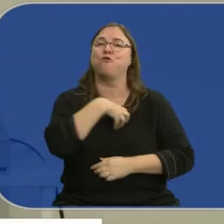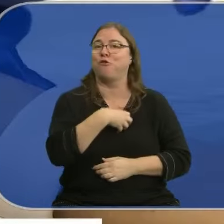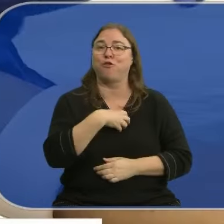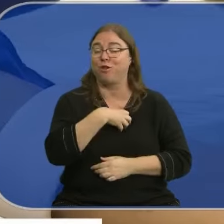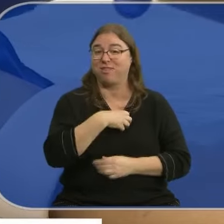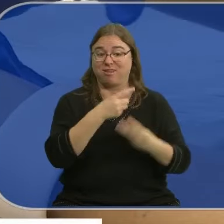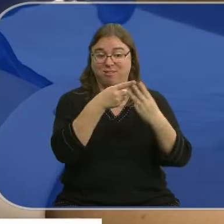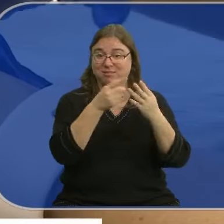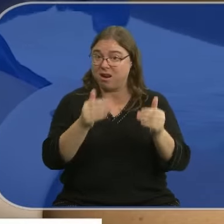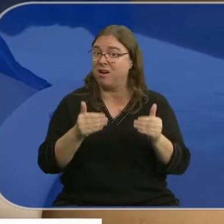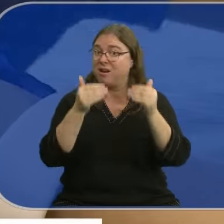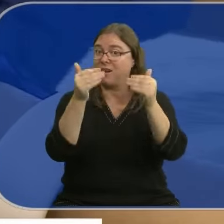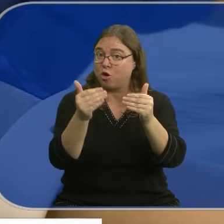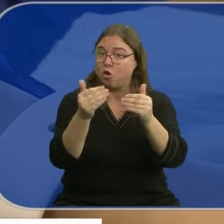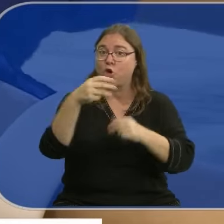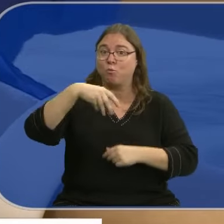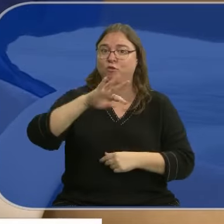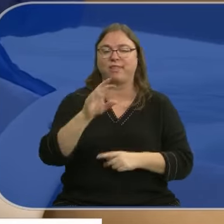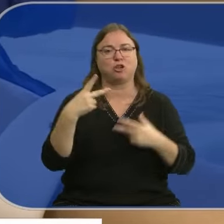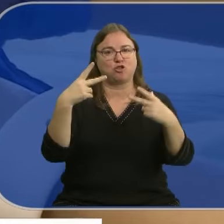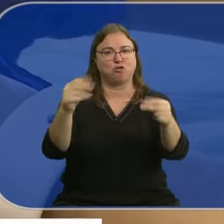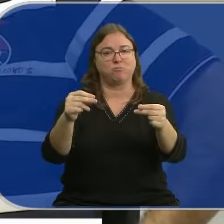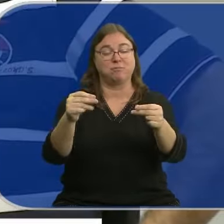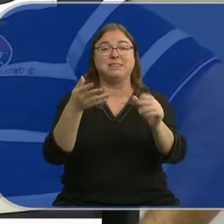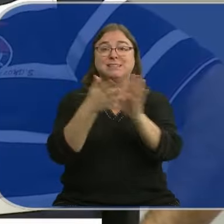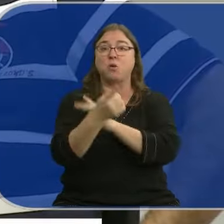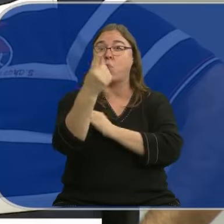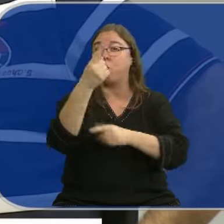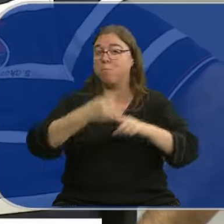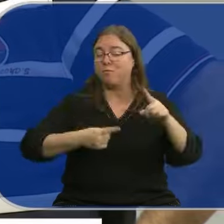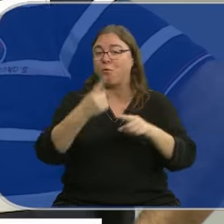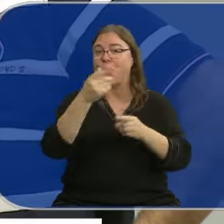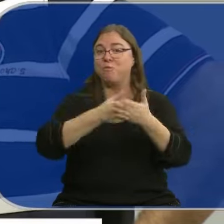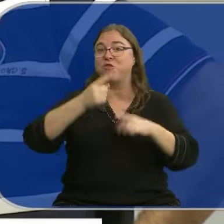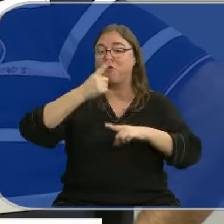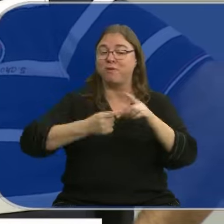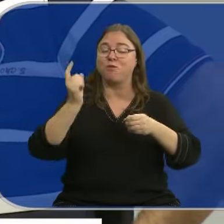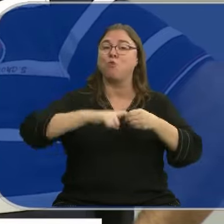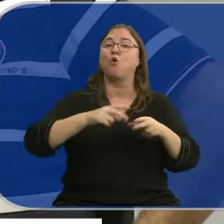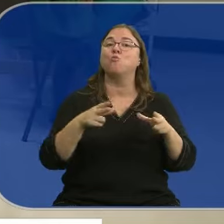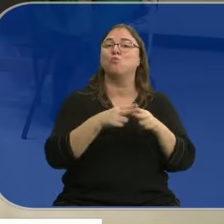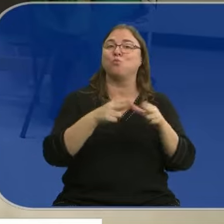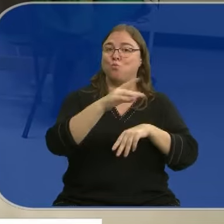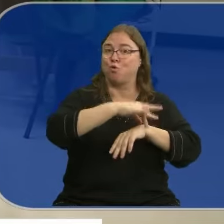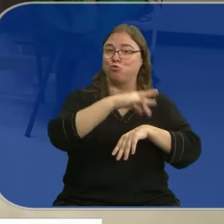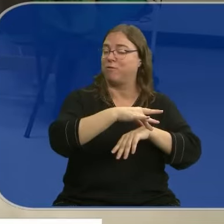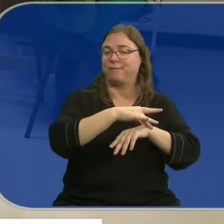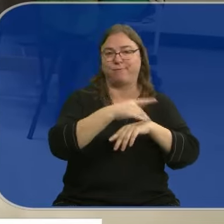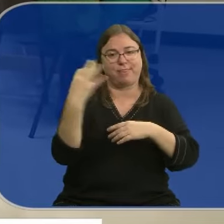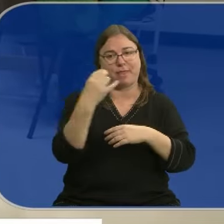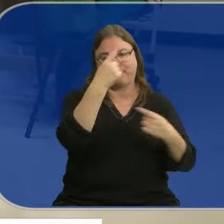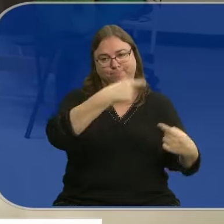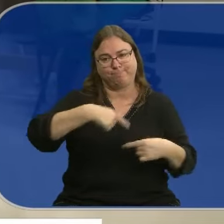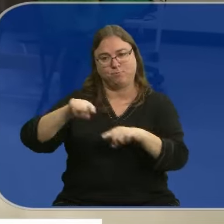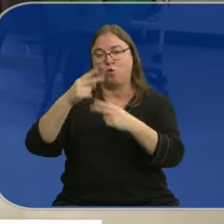Estado, renovarán el convenio de MUFACE. De este modo, en torno a un millón y medio de personas adscritas al mutualismo tendrán que pasar a la sanidad